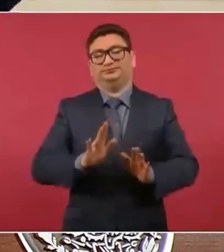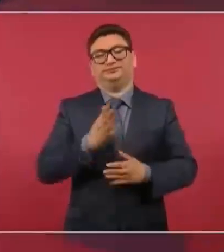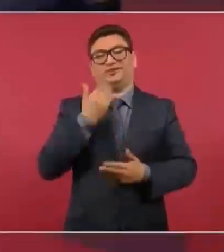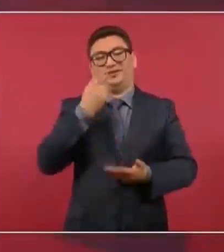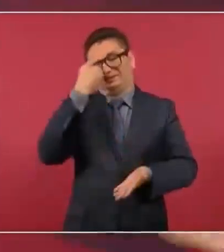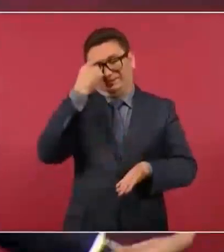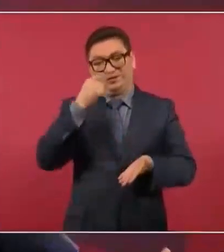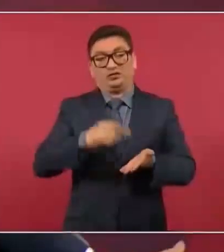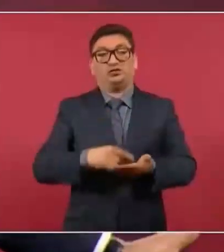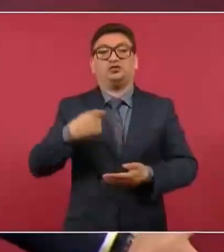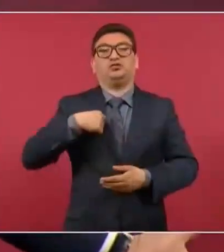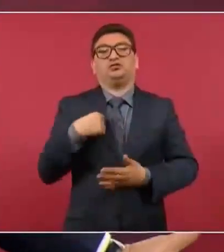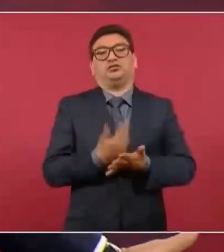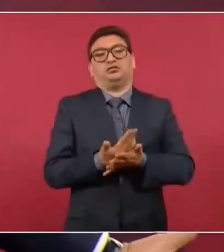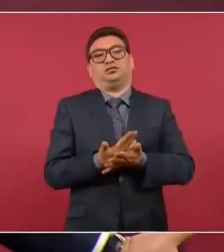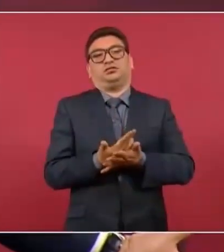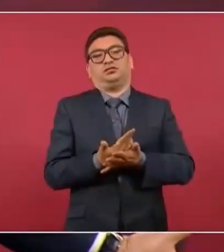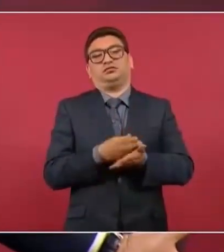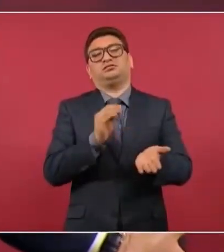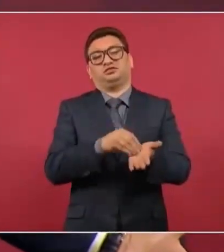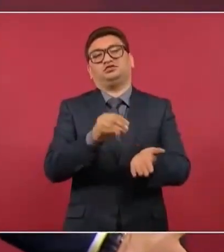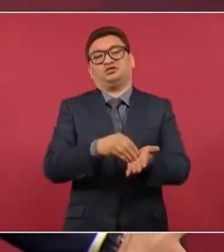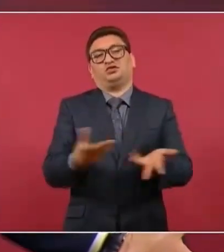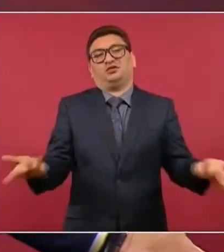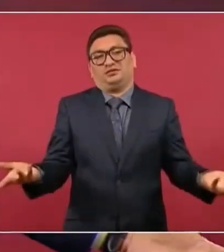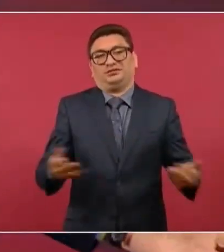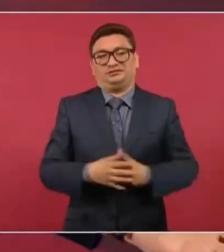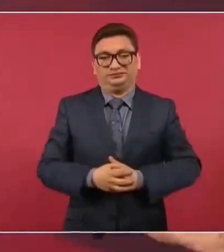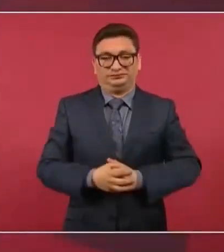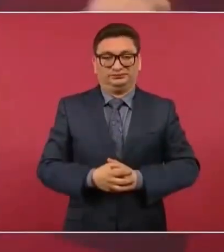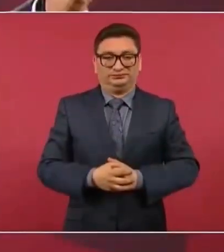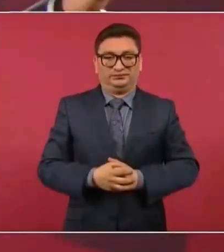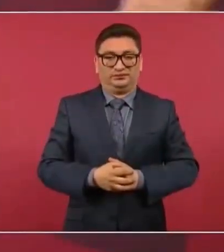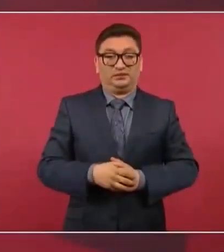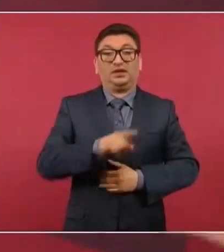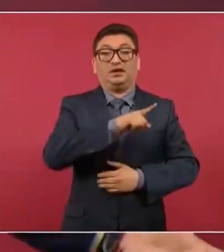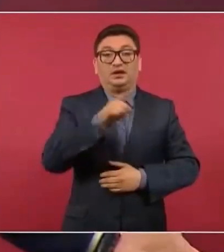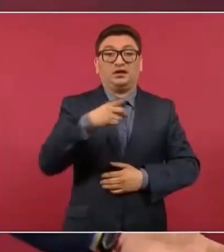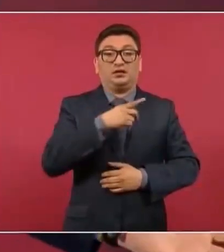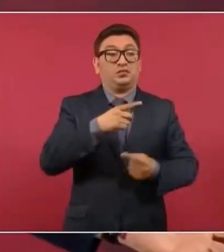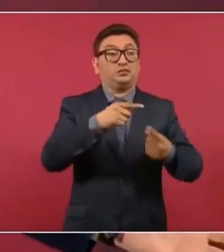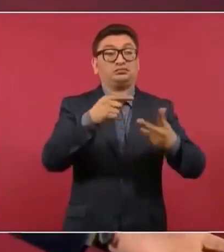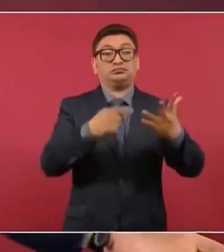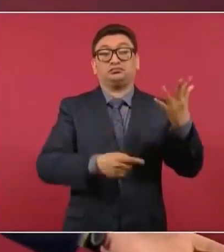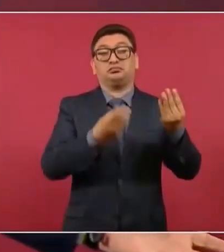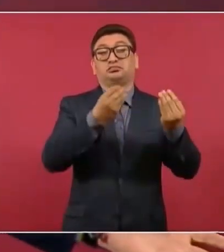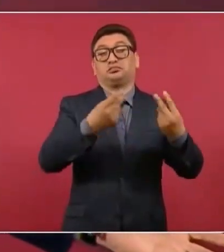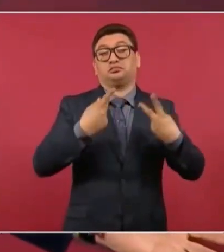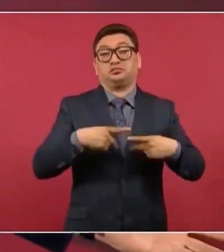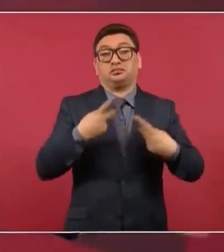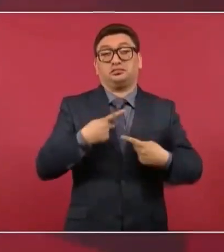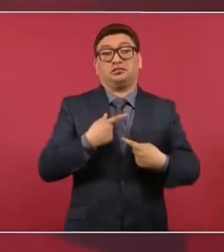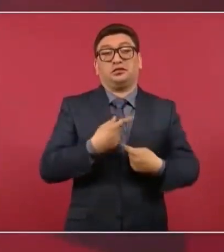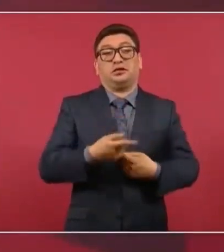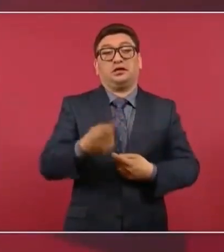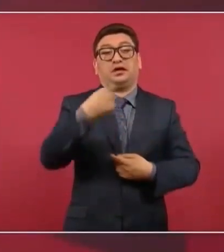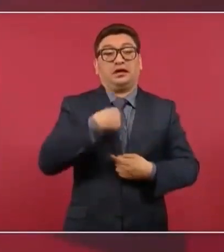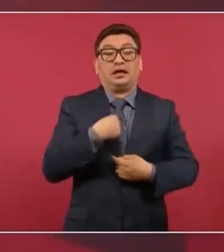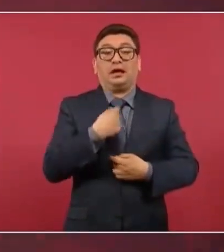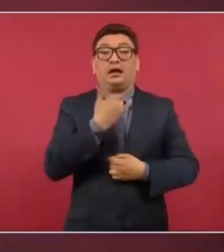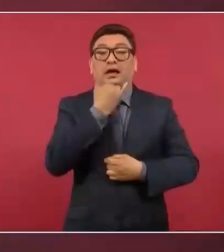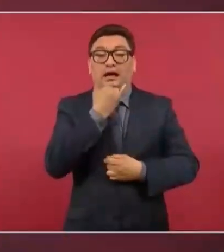estoy esperando todavía que se disculpen muchos que